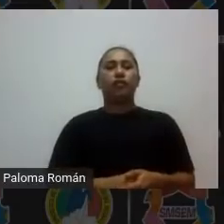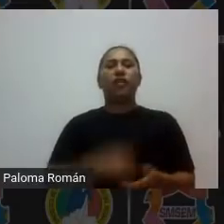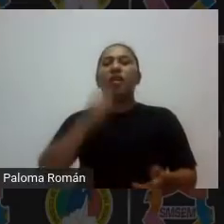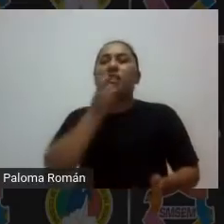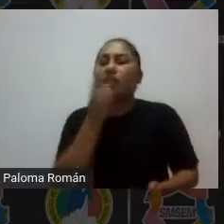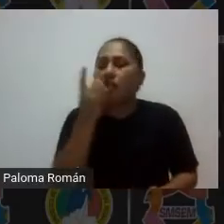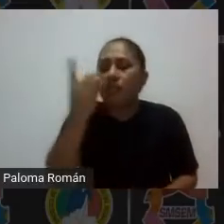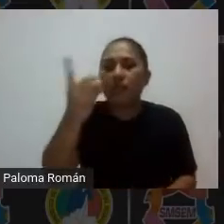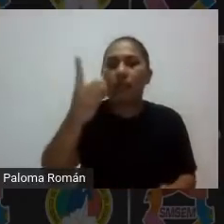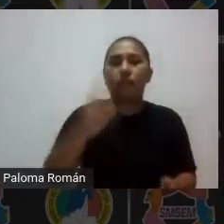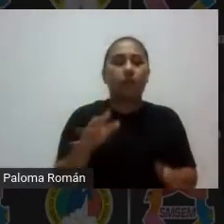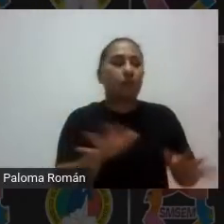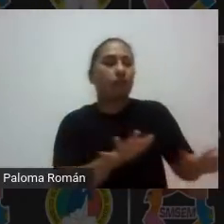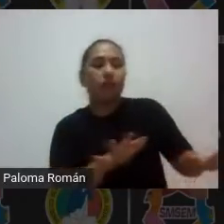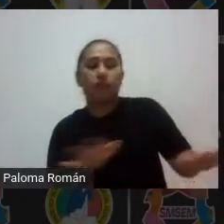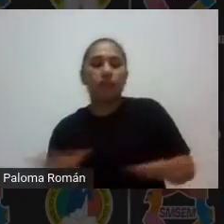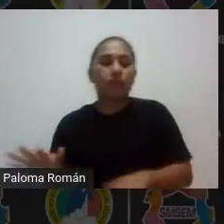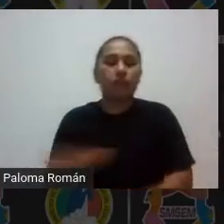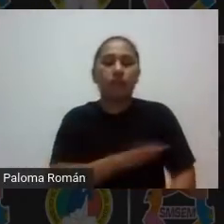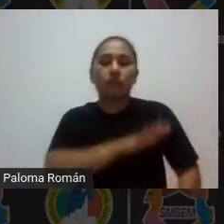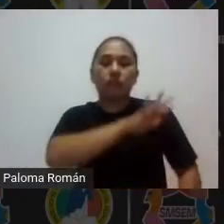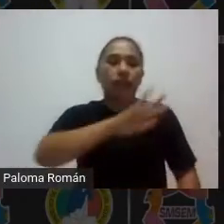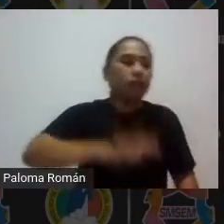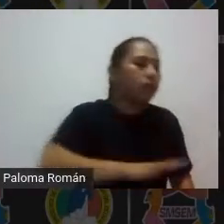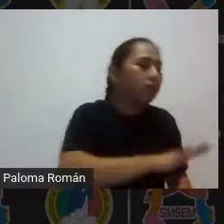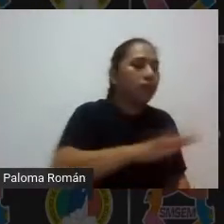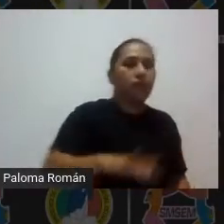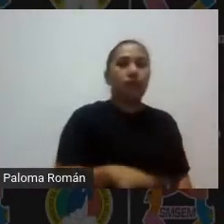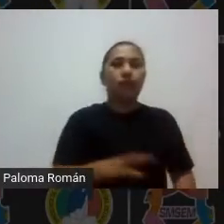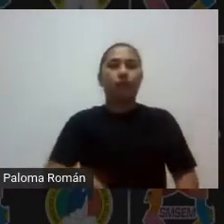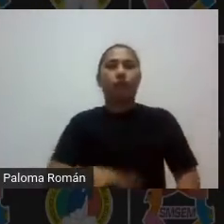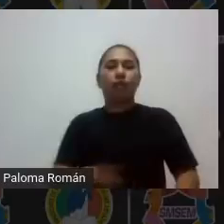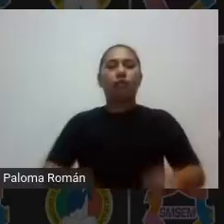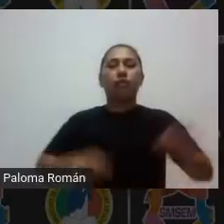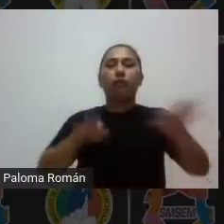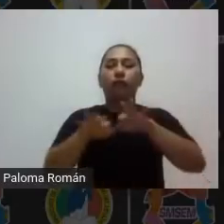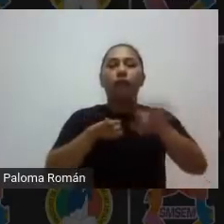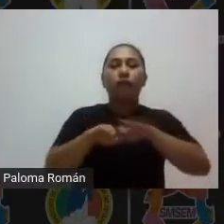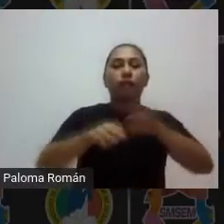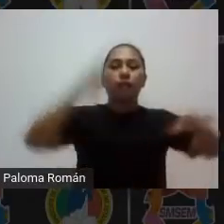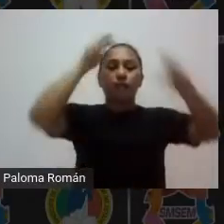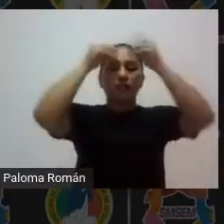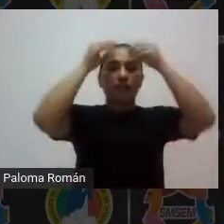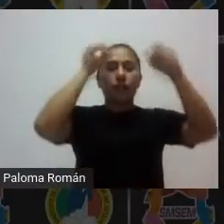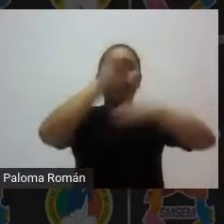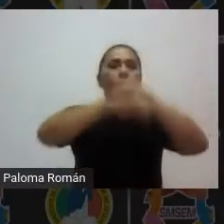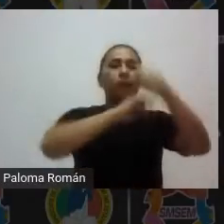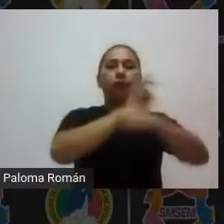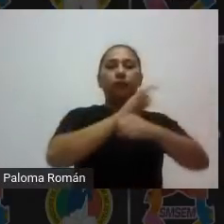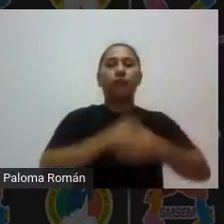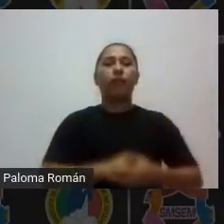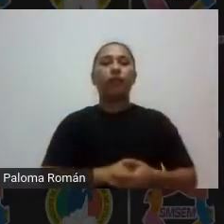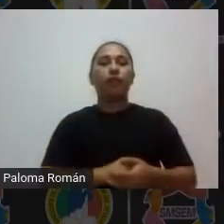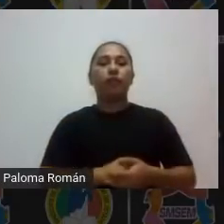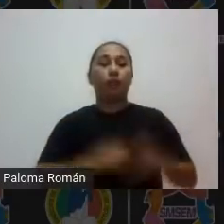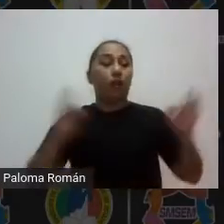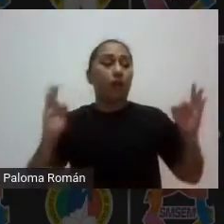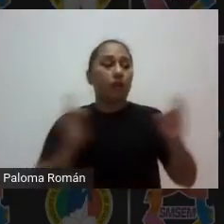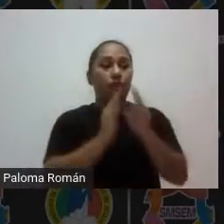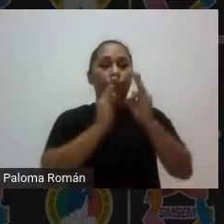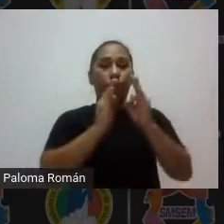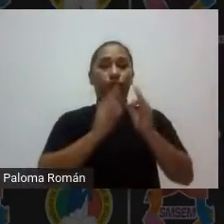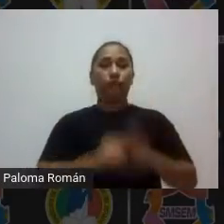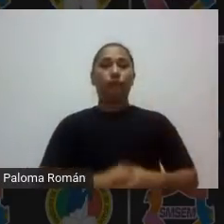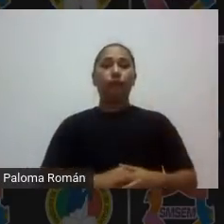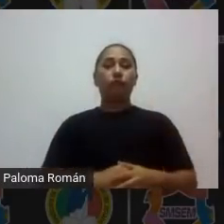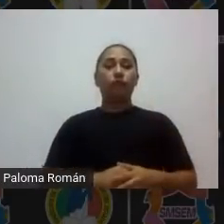en qué escenario se va a desarrollar este aprendizaje basado en fenómenos va a ser presencial vamos a